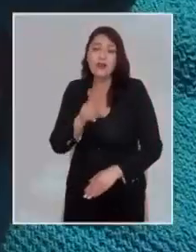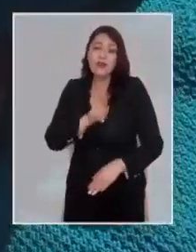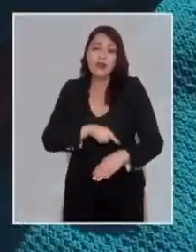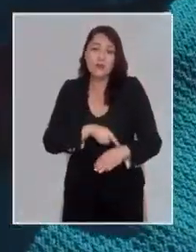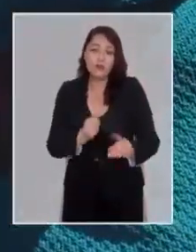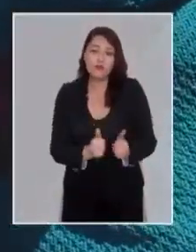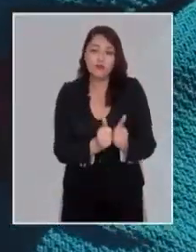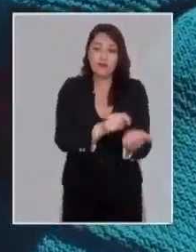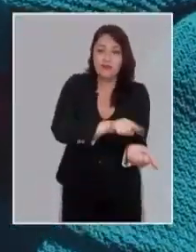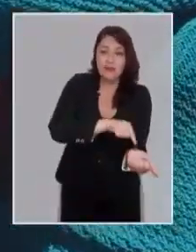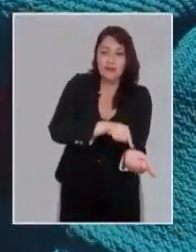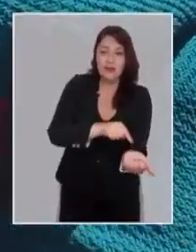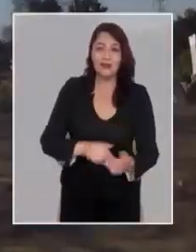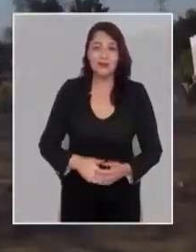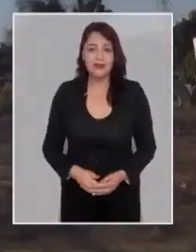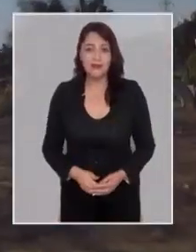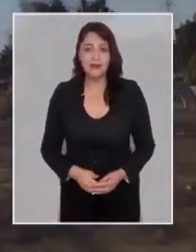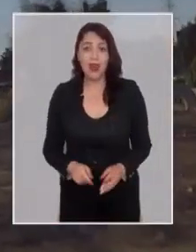más tiempo con los estudios.